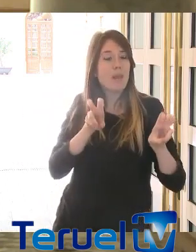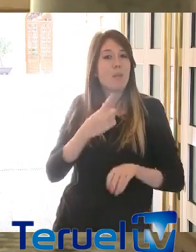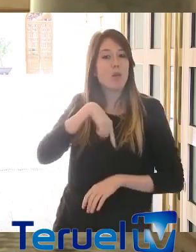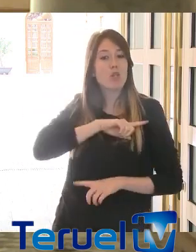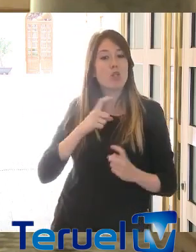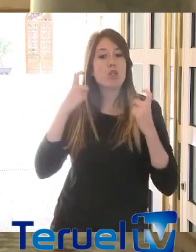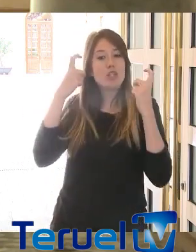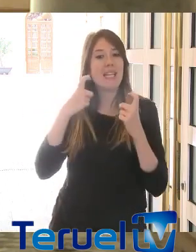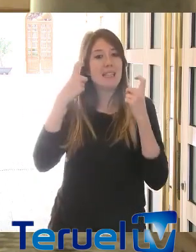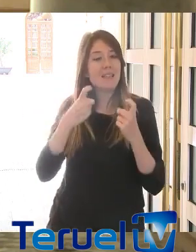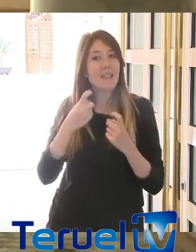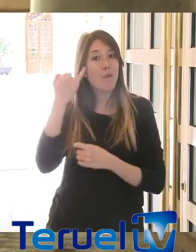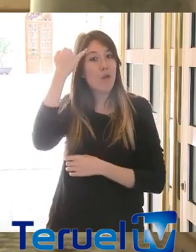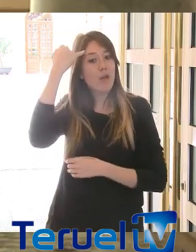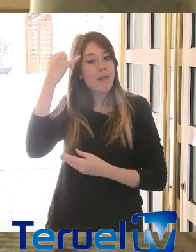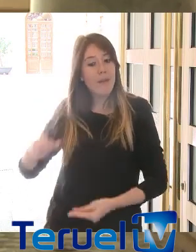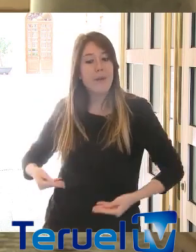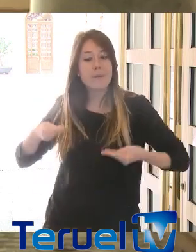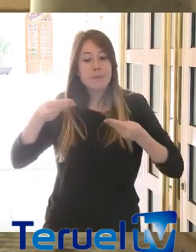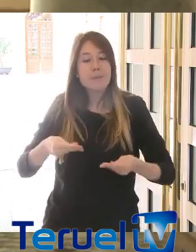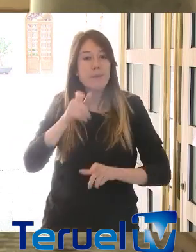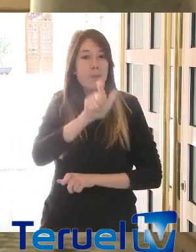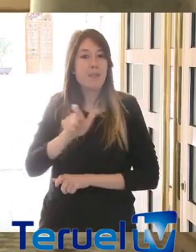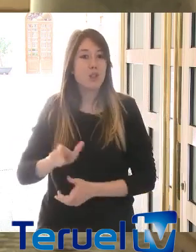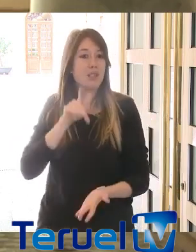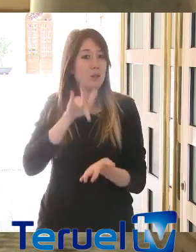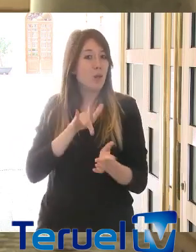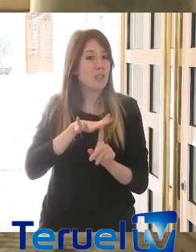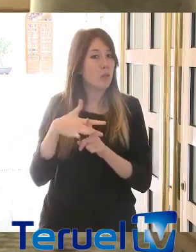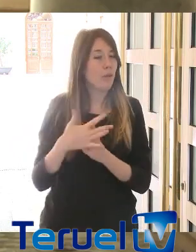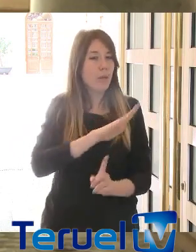poner encima de la mesa a aquellas personas que están sufriendo esta situación,